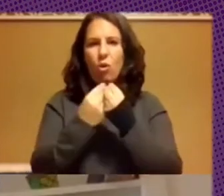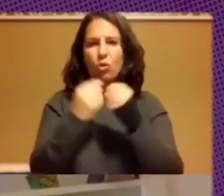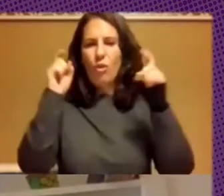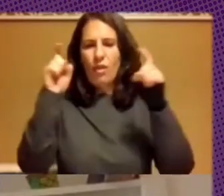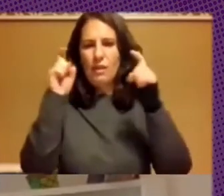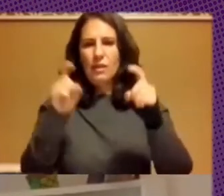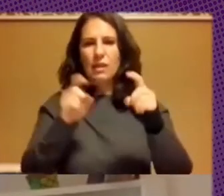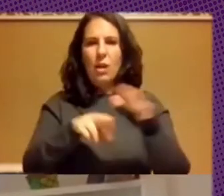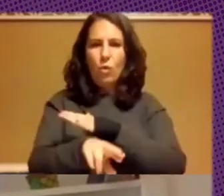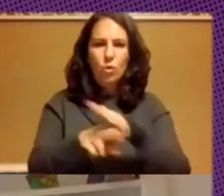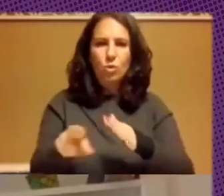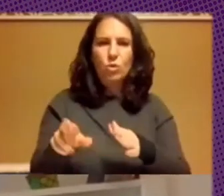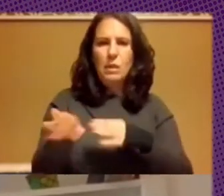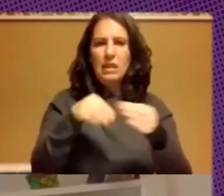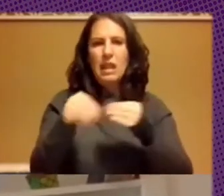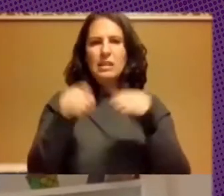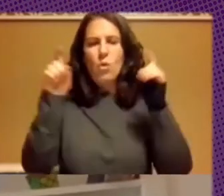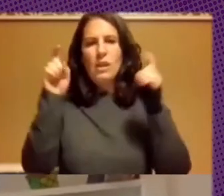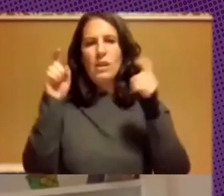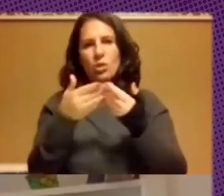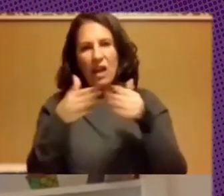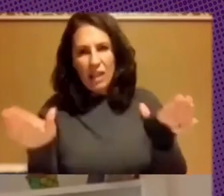materiales educativos abiertos